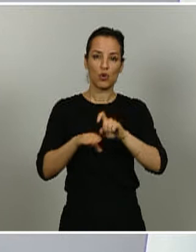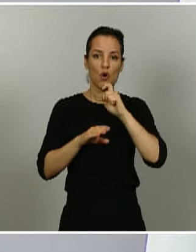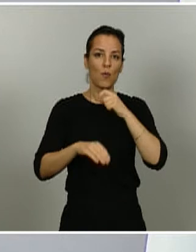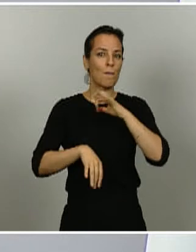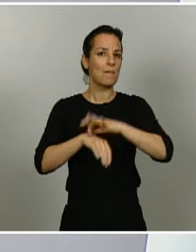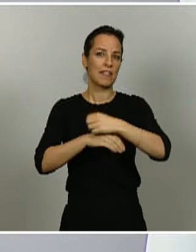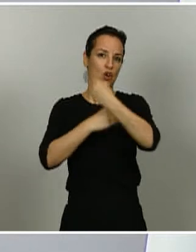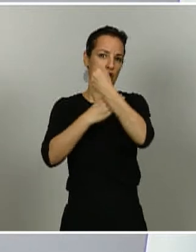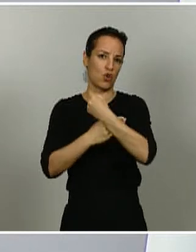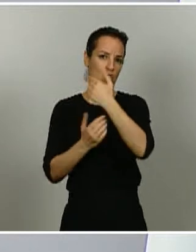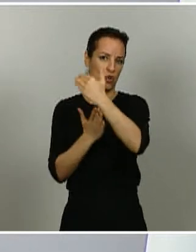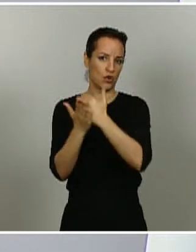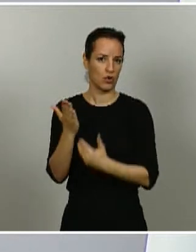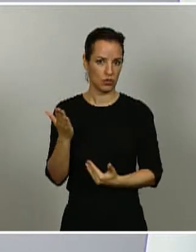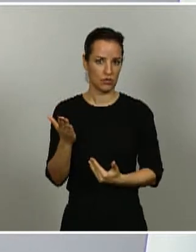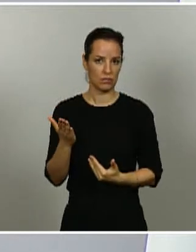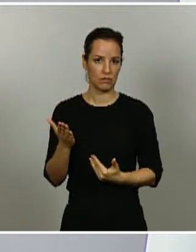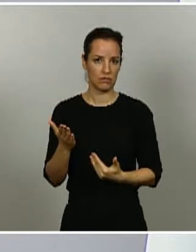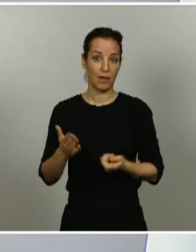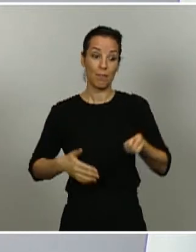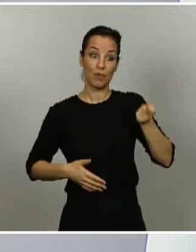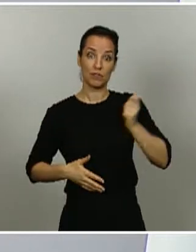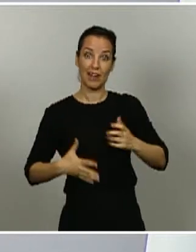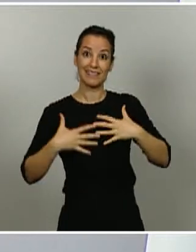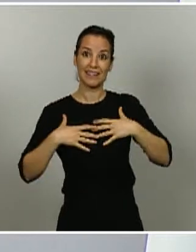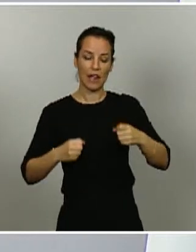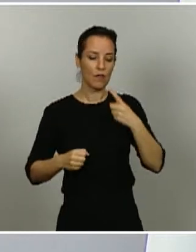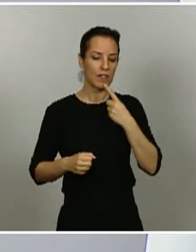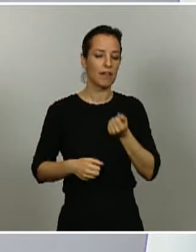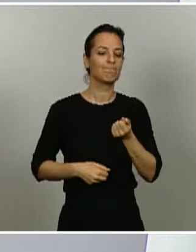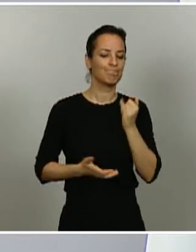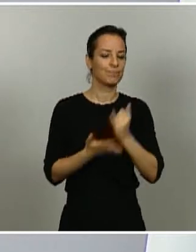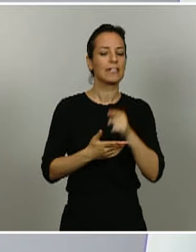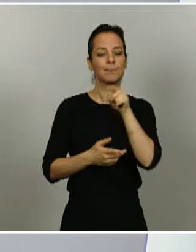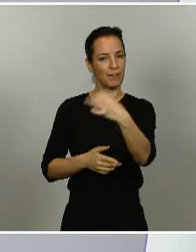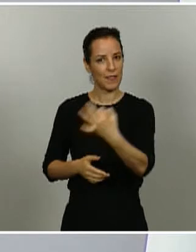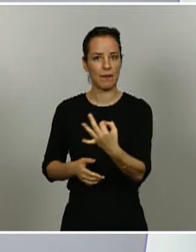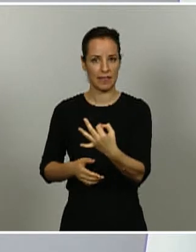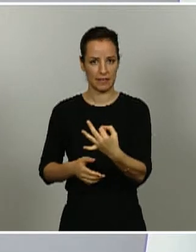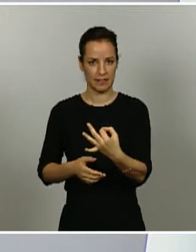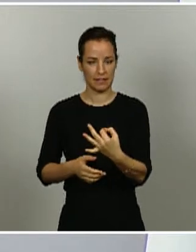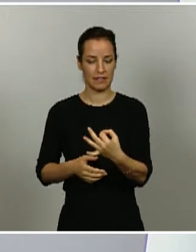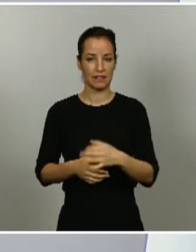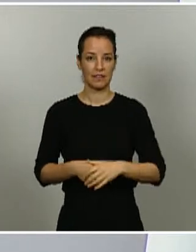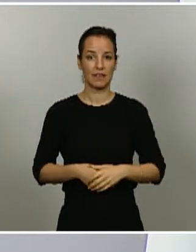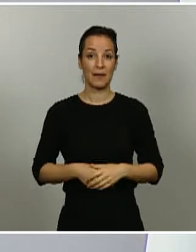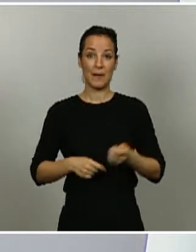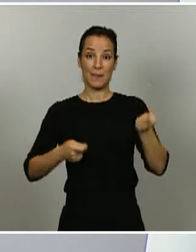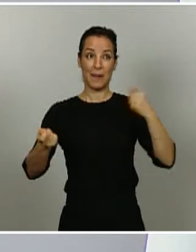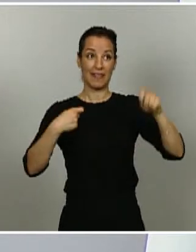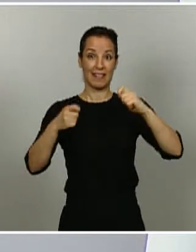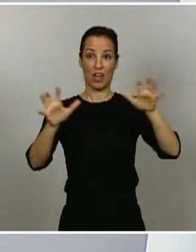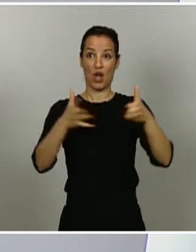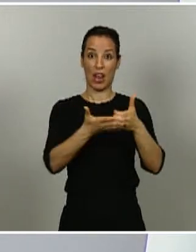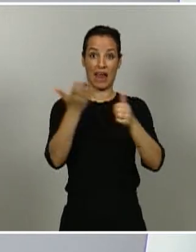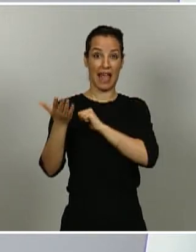Tiene que ser un profesional sanitario quien diga hay que aplicarle a usted un test. Y respecto a las otras prácticas yo creo que hay que ser muy, muy, muy